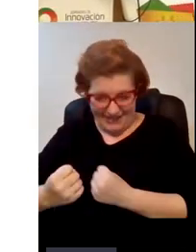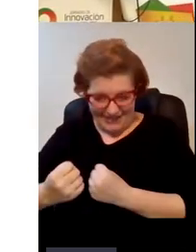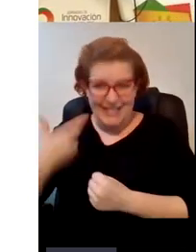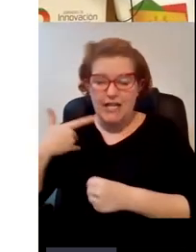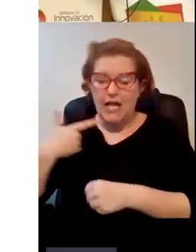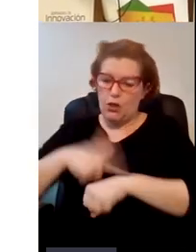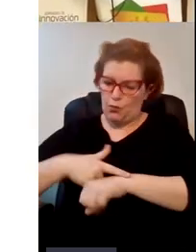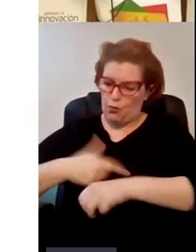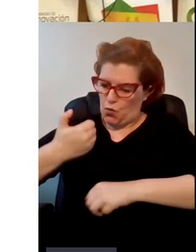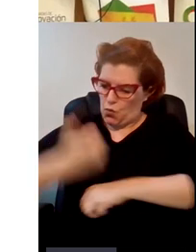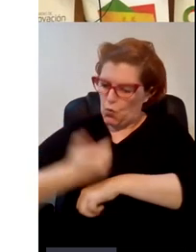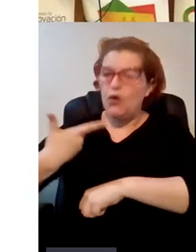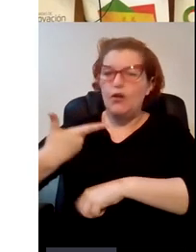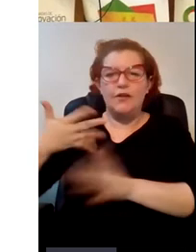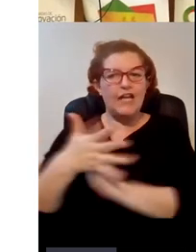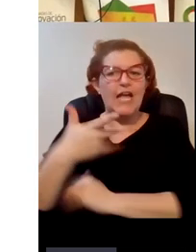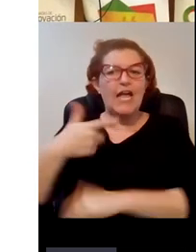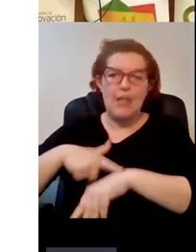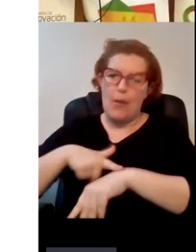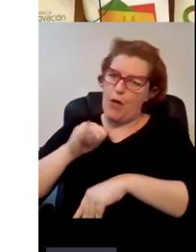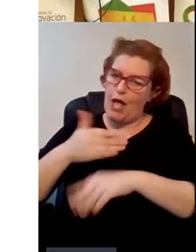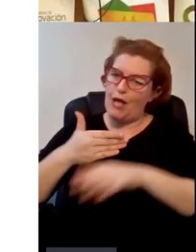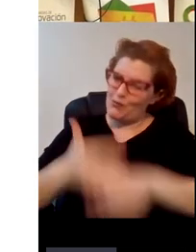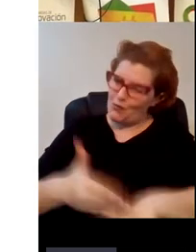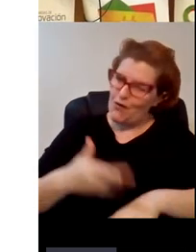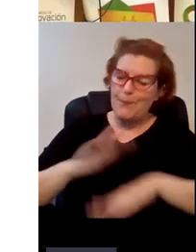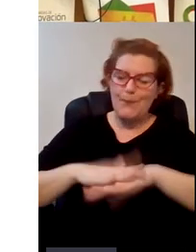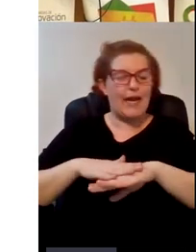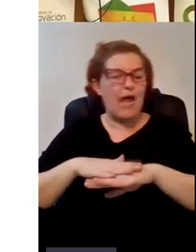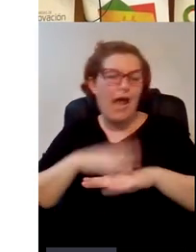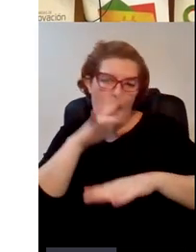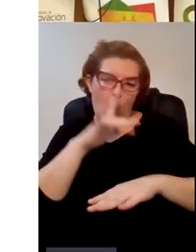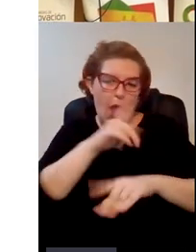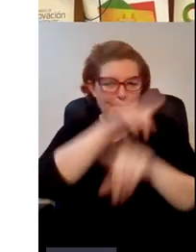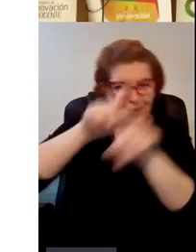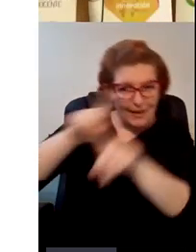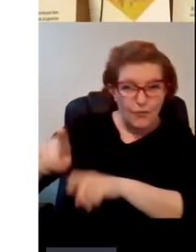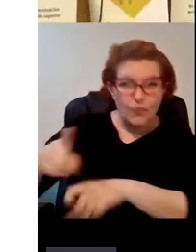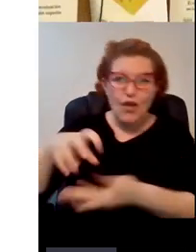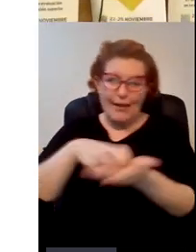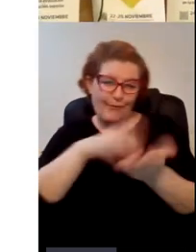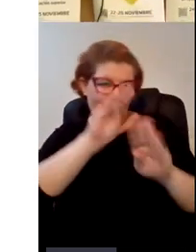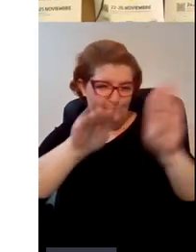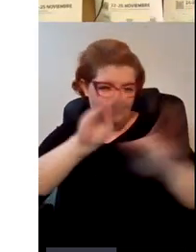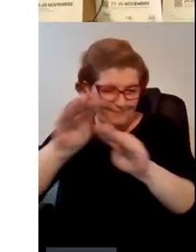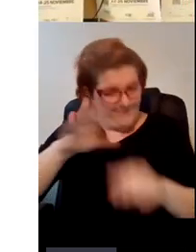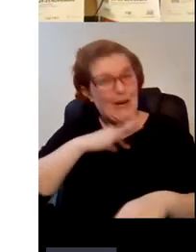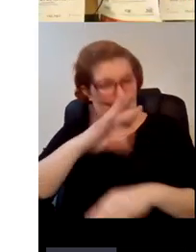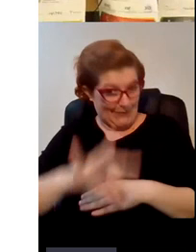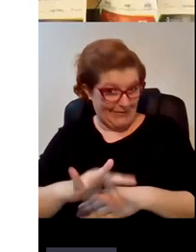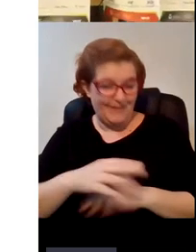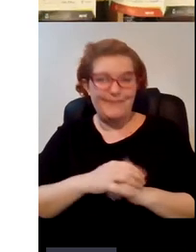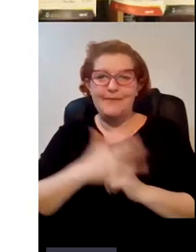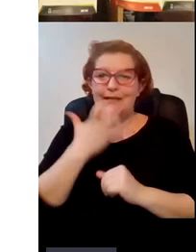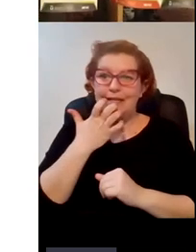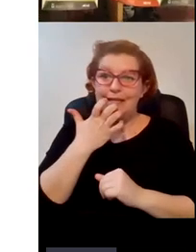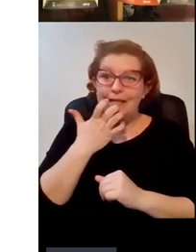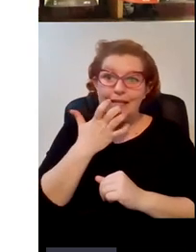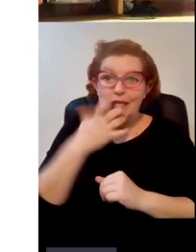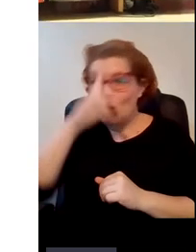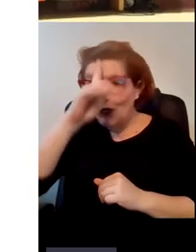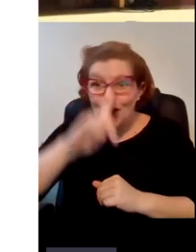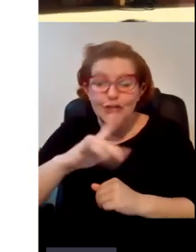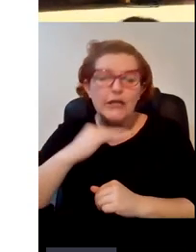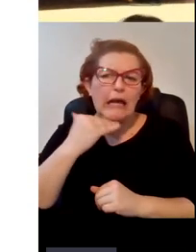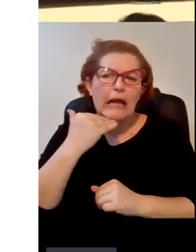ajustado muy bien el tiempo pues tenemos ese ratito para para hacer algunas algunas preguntas así que no sé si